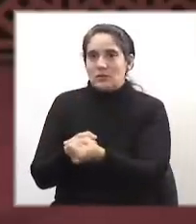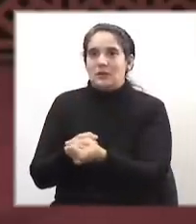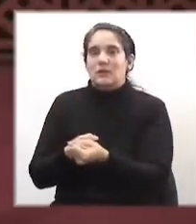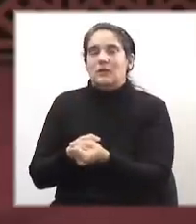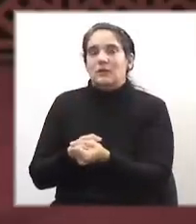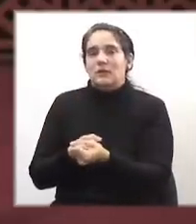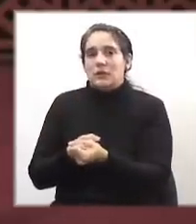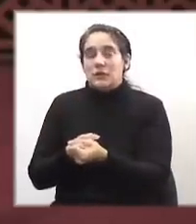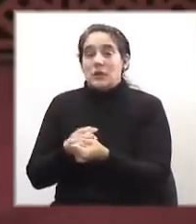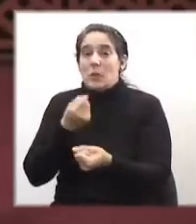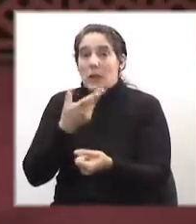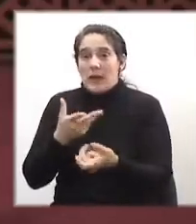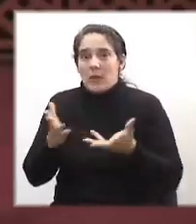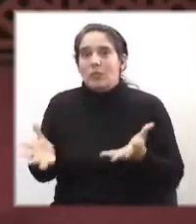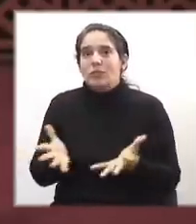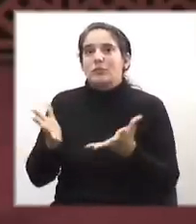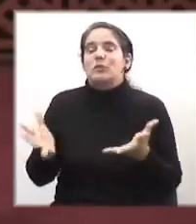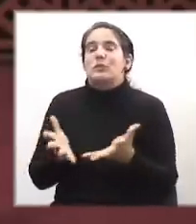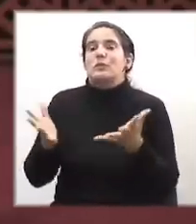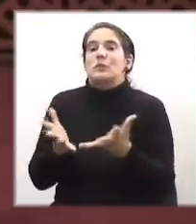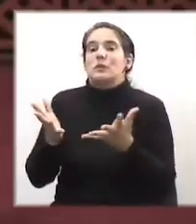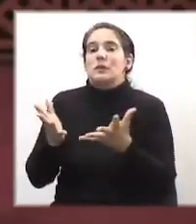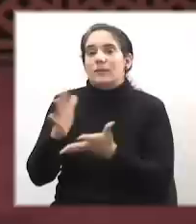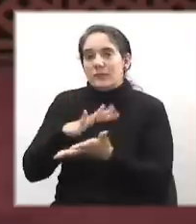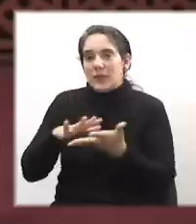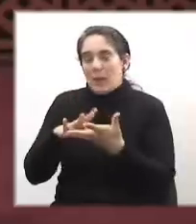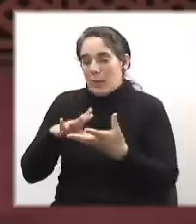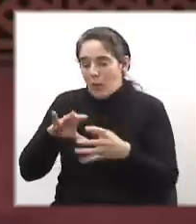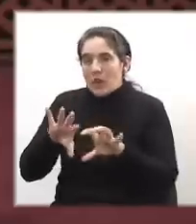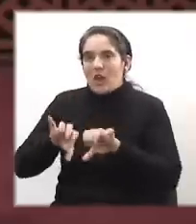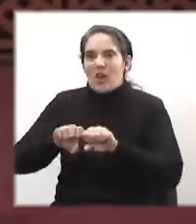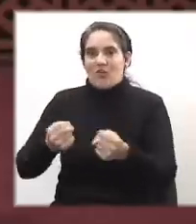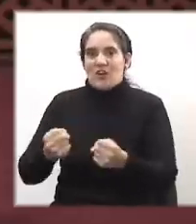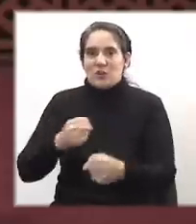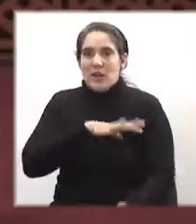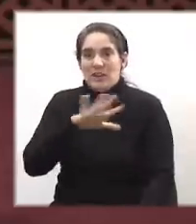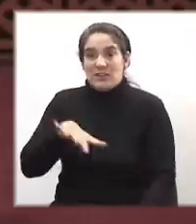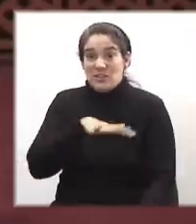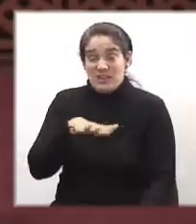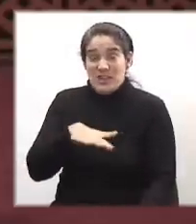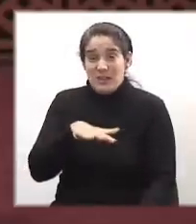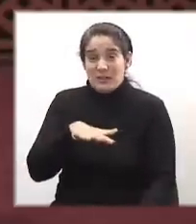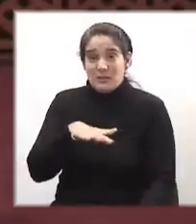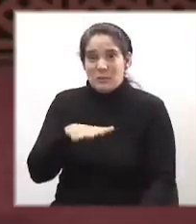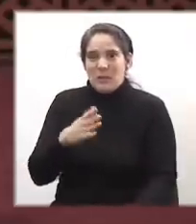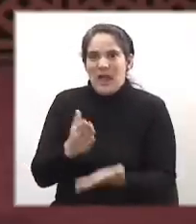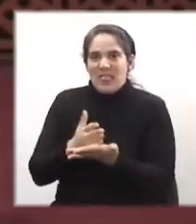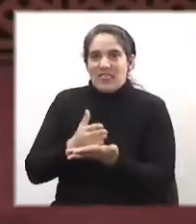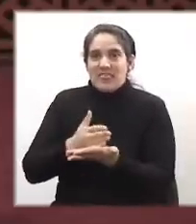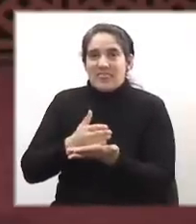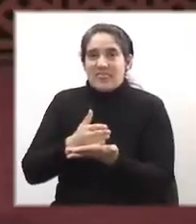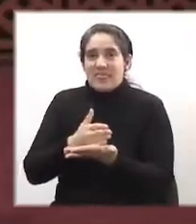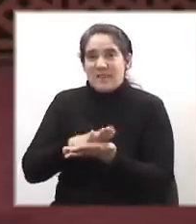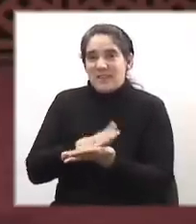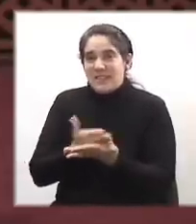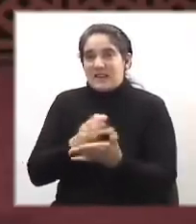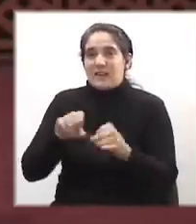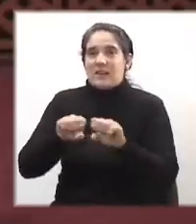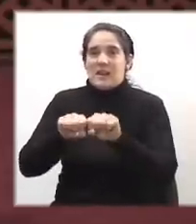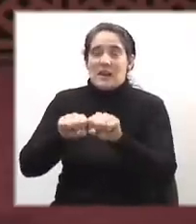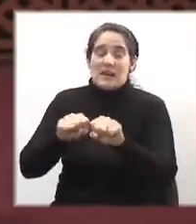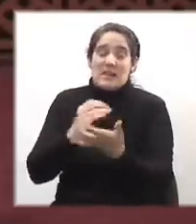como forma de generar circunstancias de fractura irreversibles en nuestra sociedad. Un señor